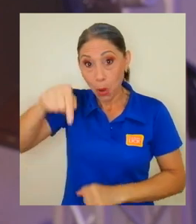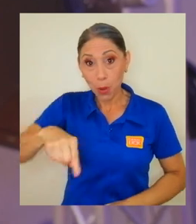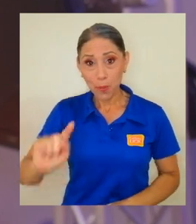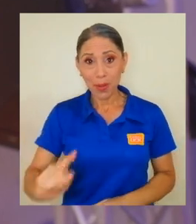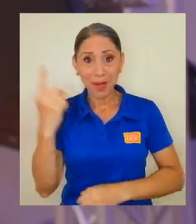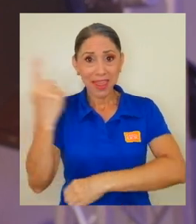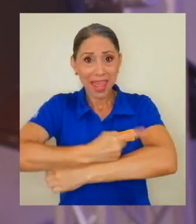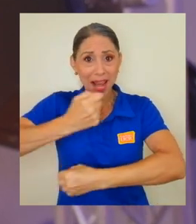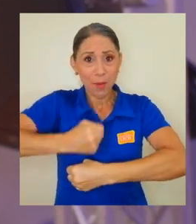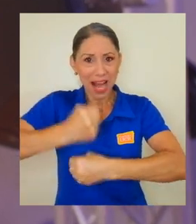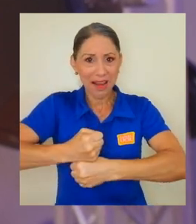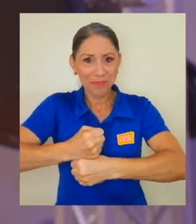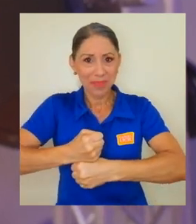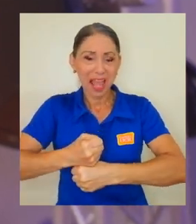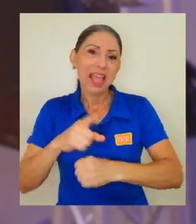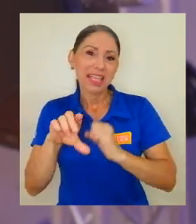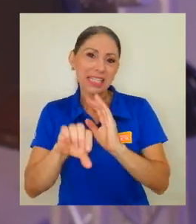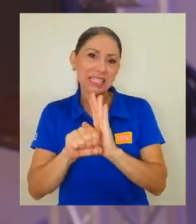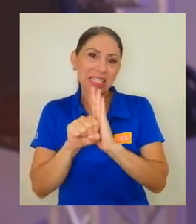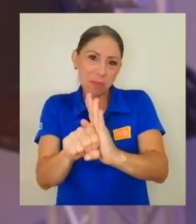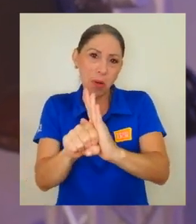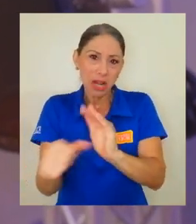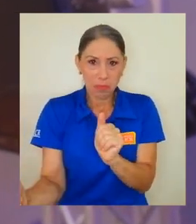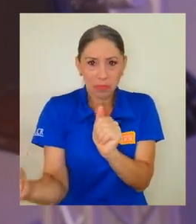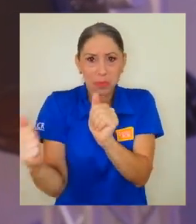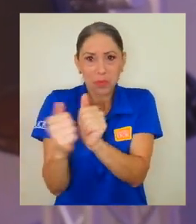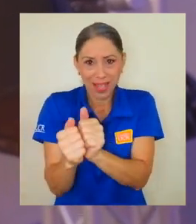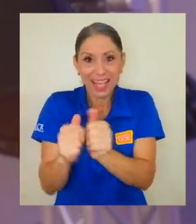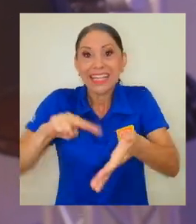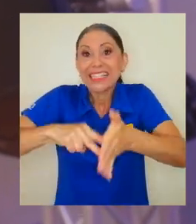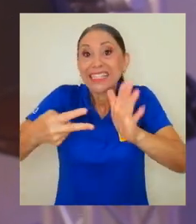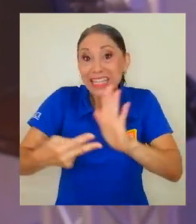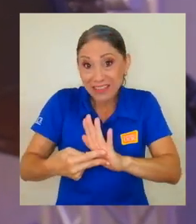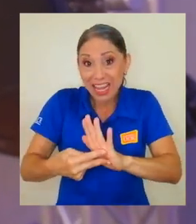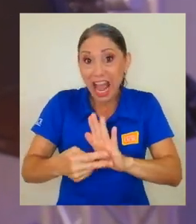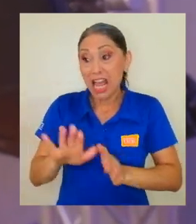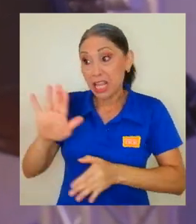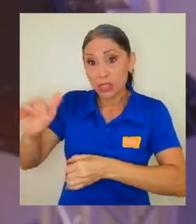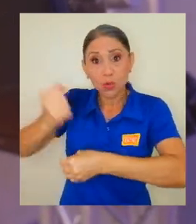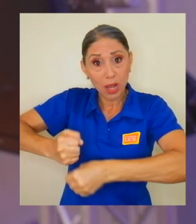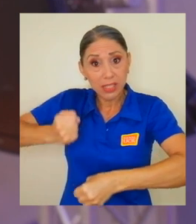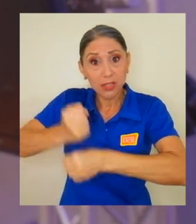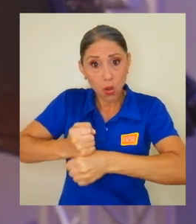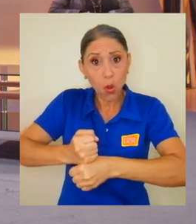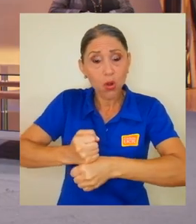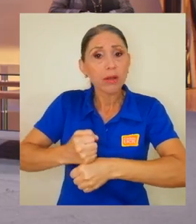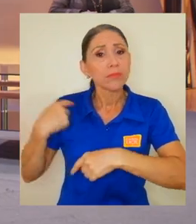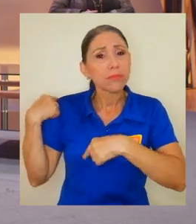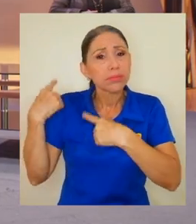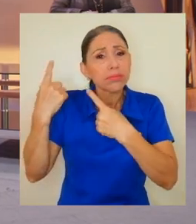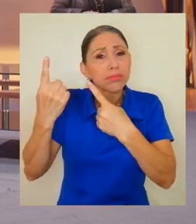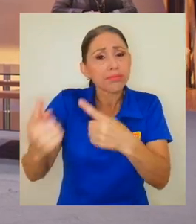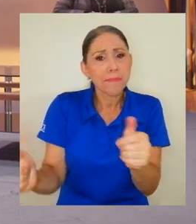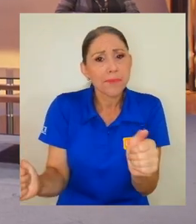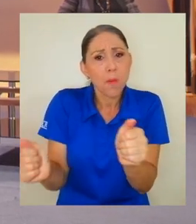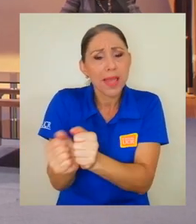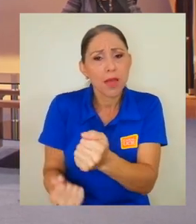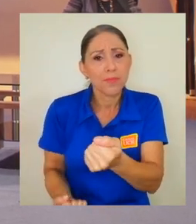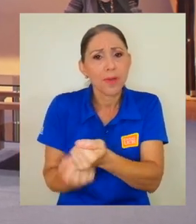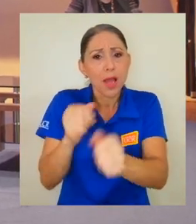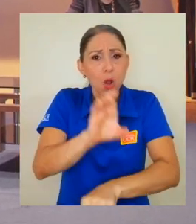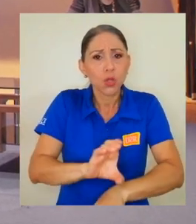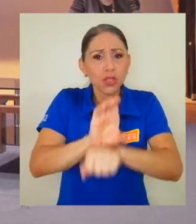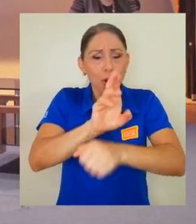laboral es un acompañamiento simbólico que quiere decir justamente el acompañamiento que durante su gestión va a tener parte del consejo